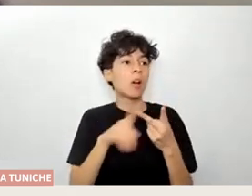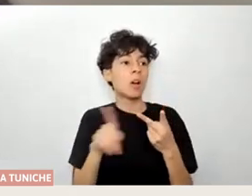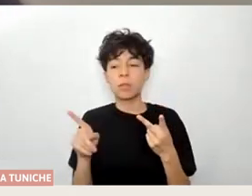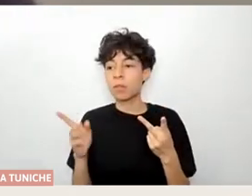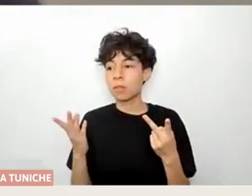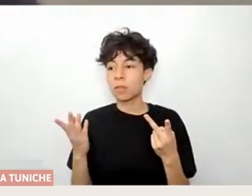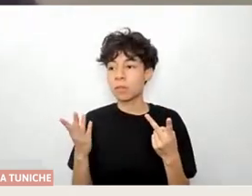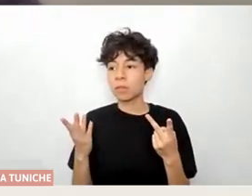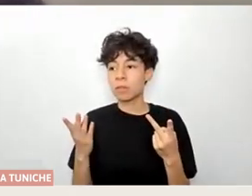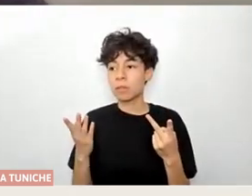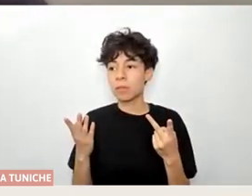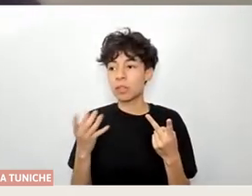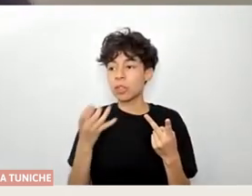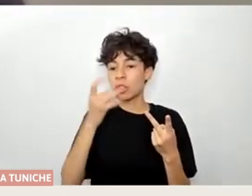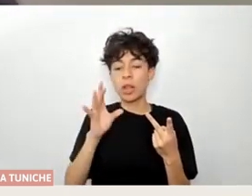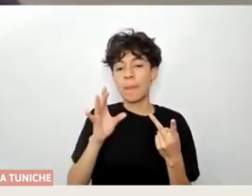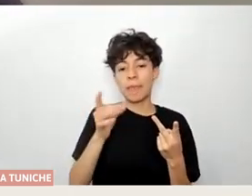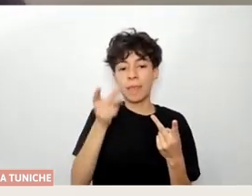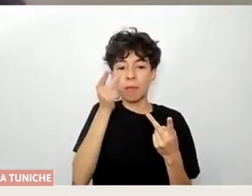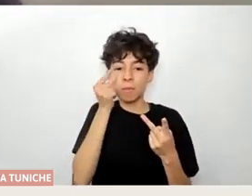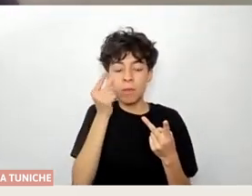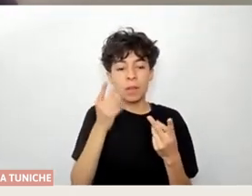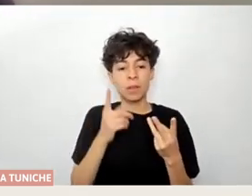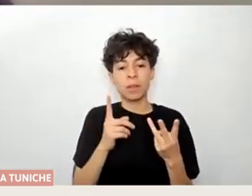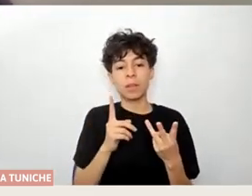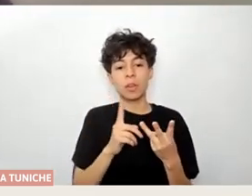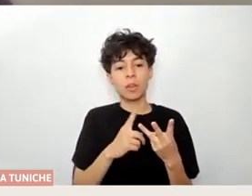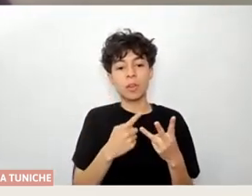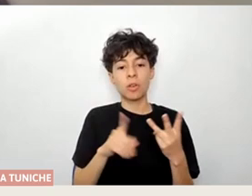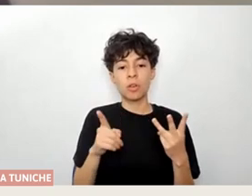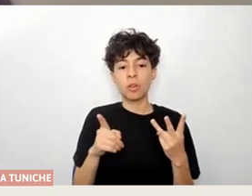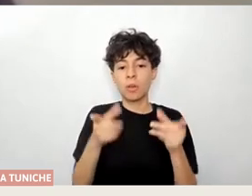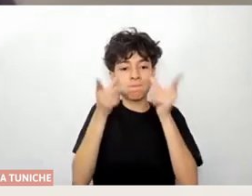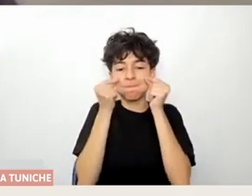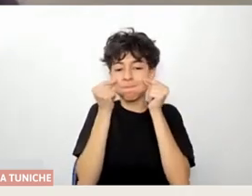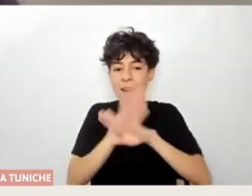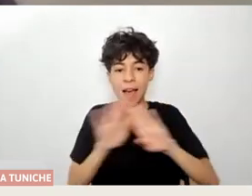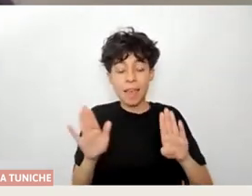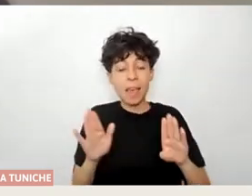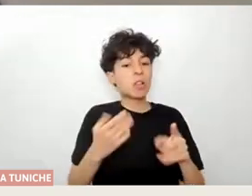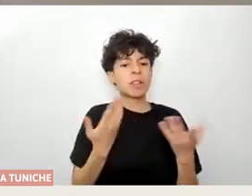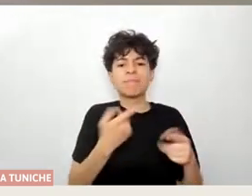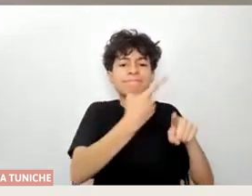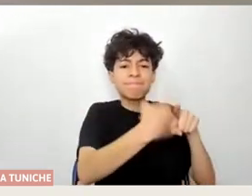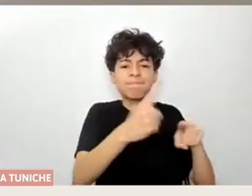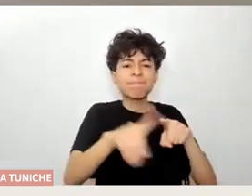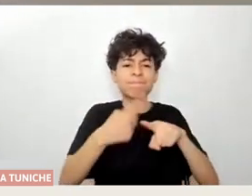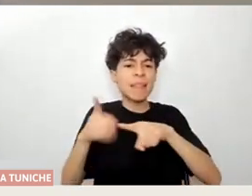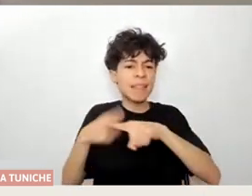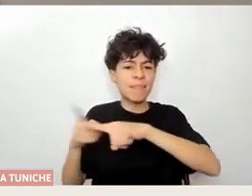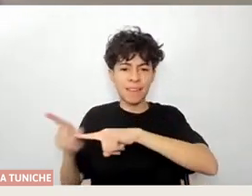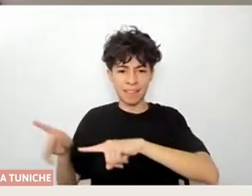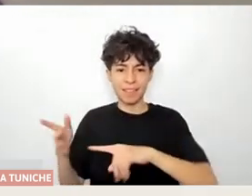algunas visión monocular, otros niños tienen visión cero. Entonces, es súper heterogéneo,